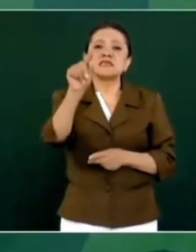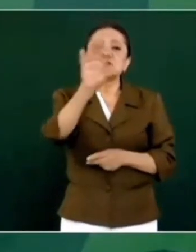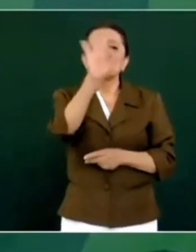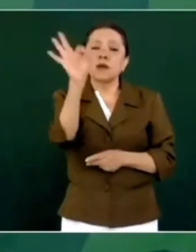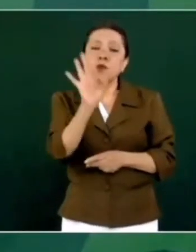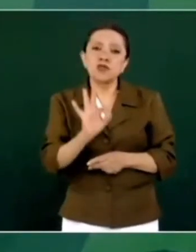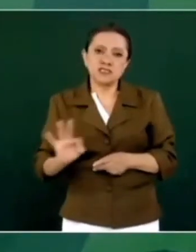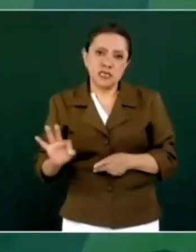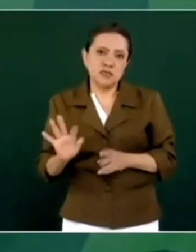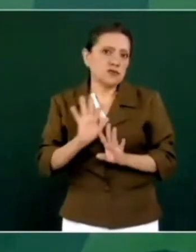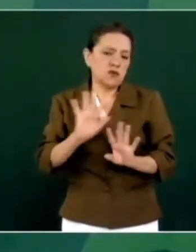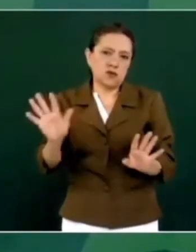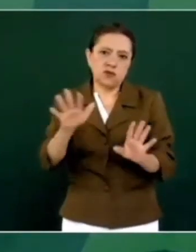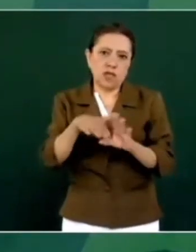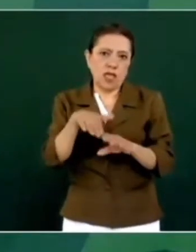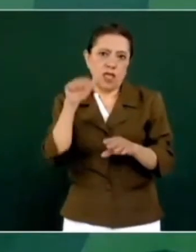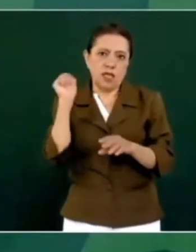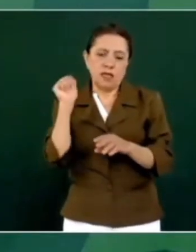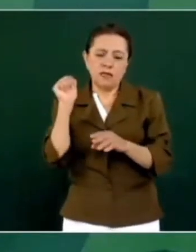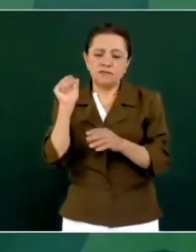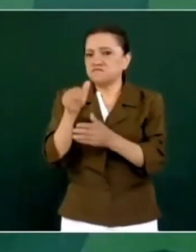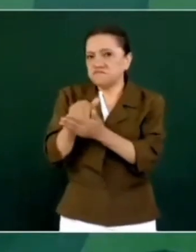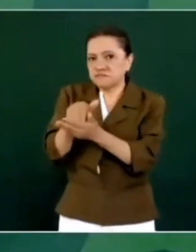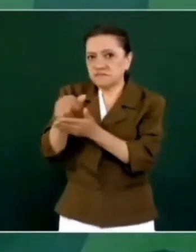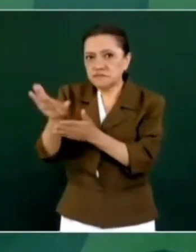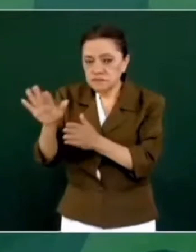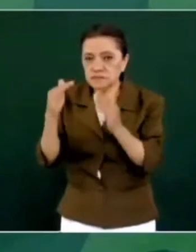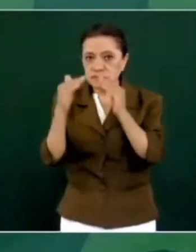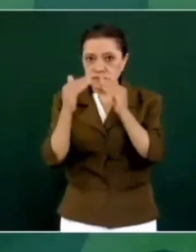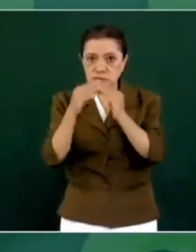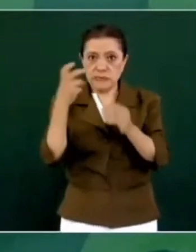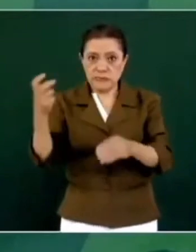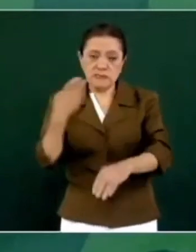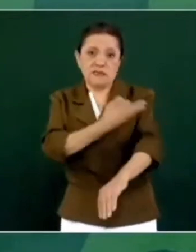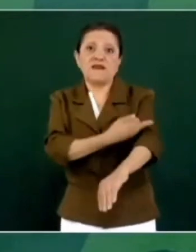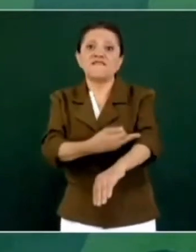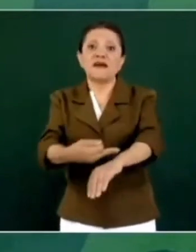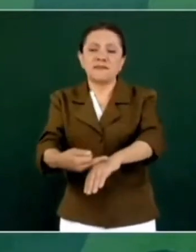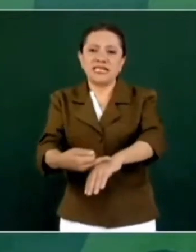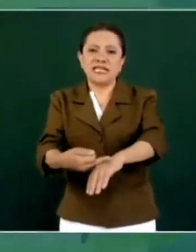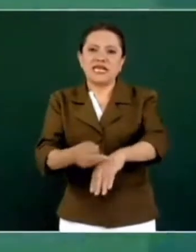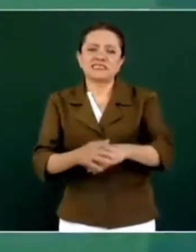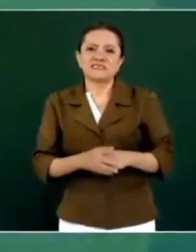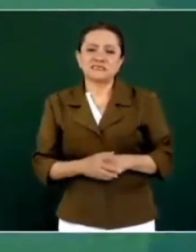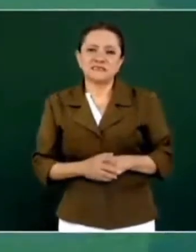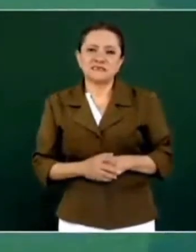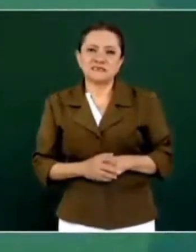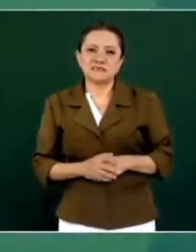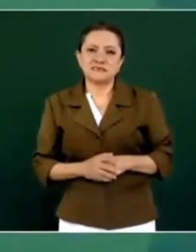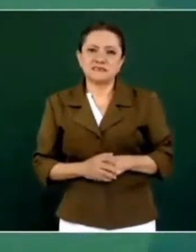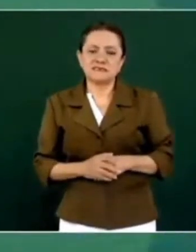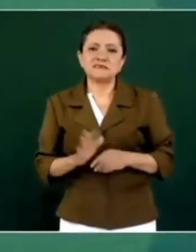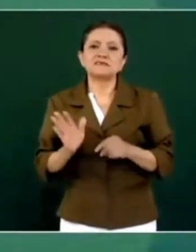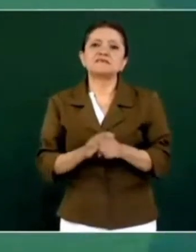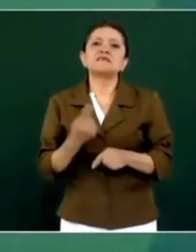de las familias y ya